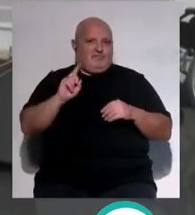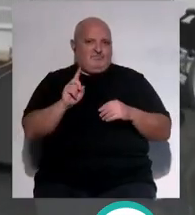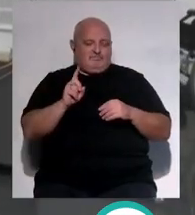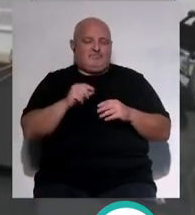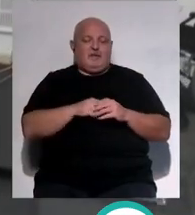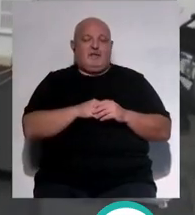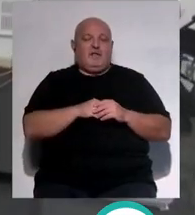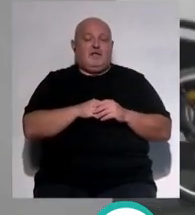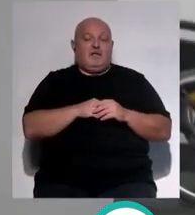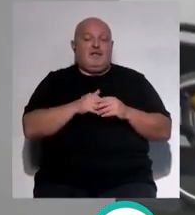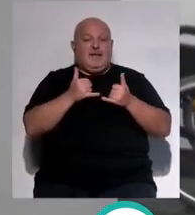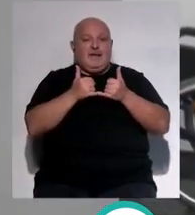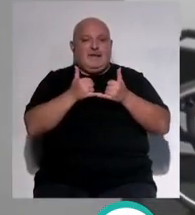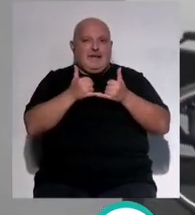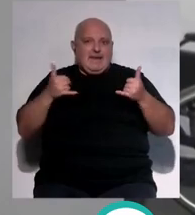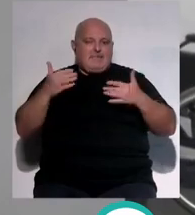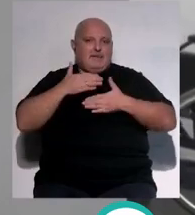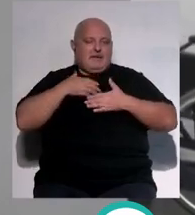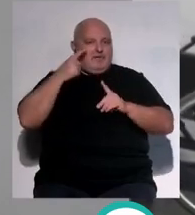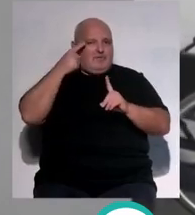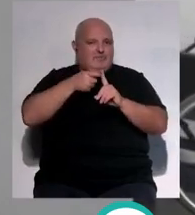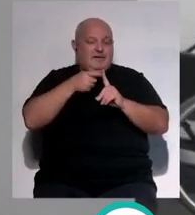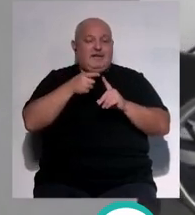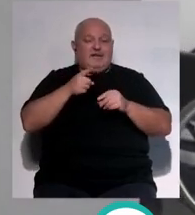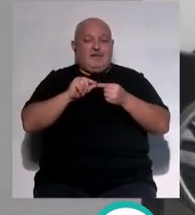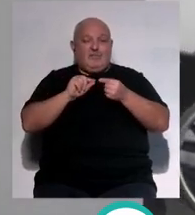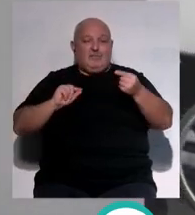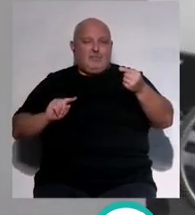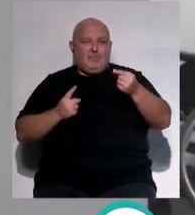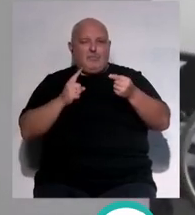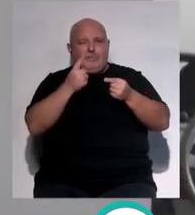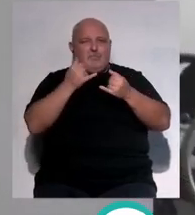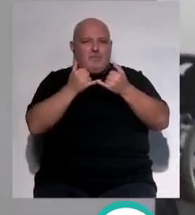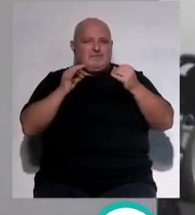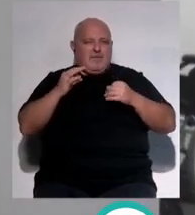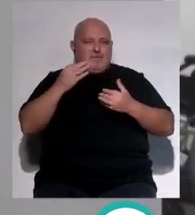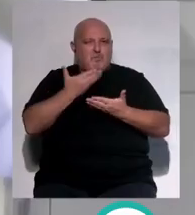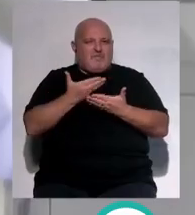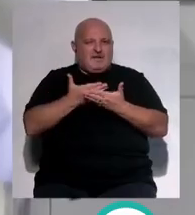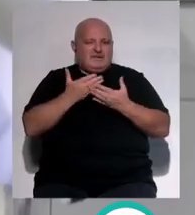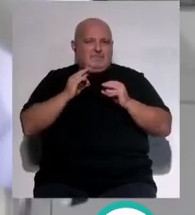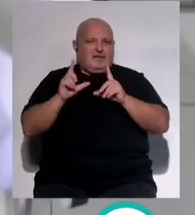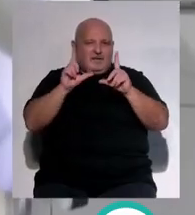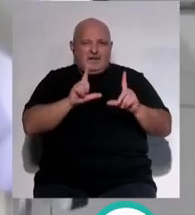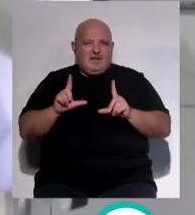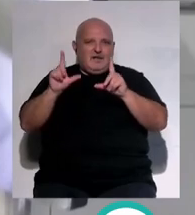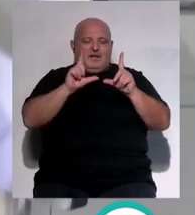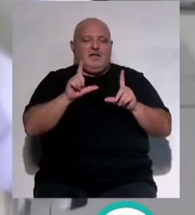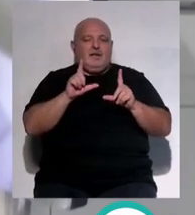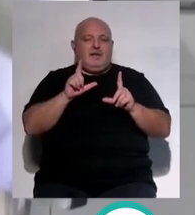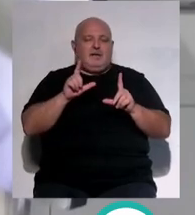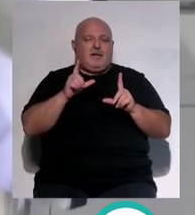siguiendo esa línea estratégica queremos que la endoscopia forme parte del hospital que tenemos actualmente en el estadio para que los